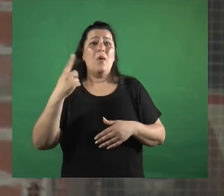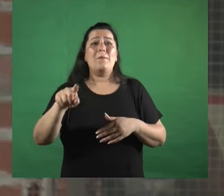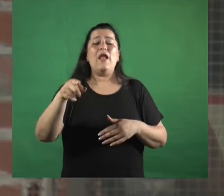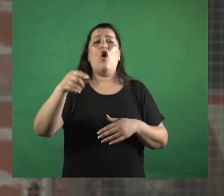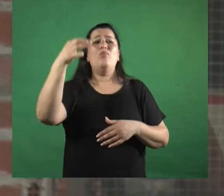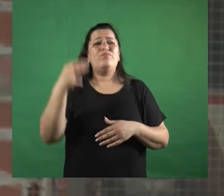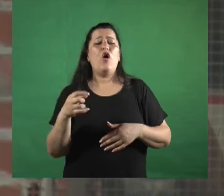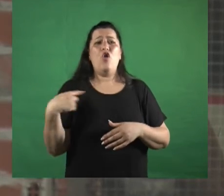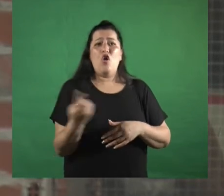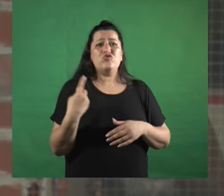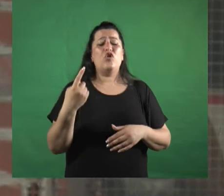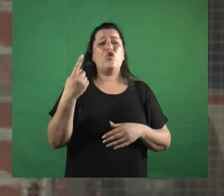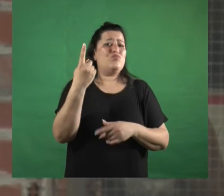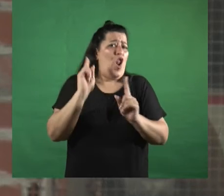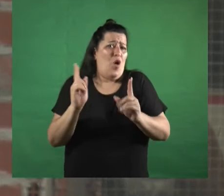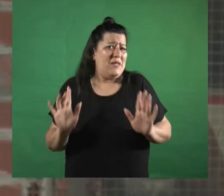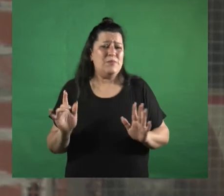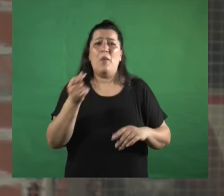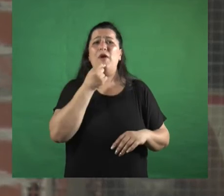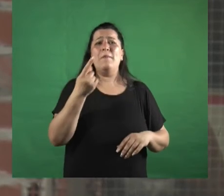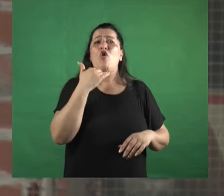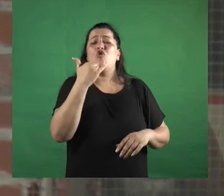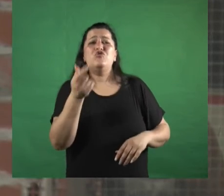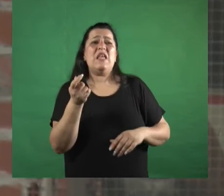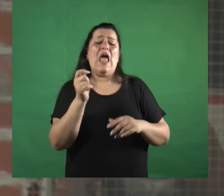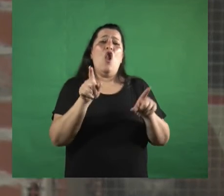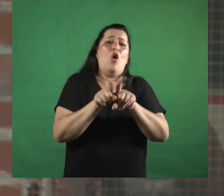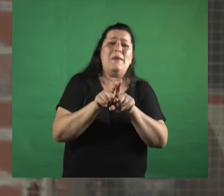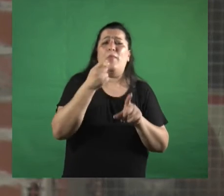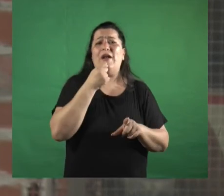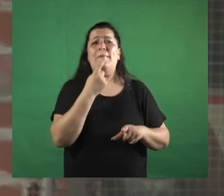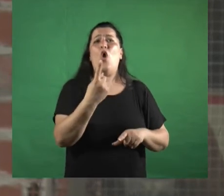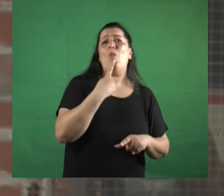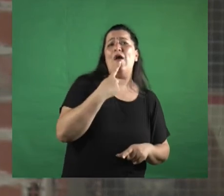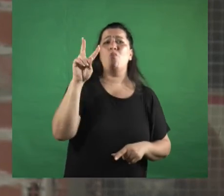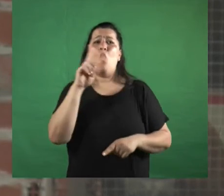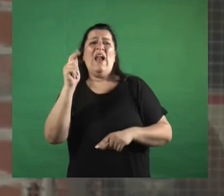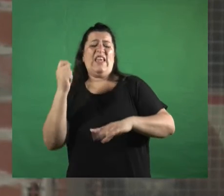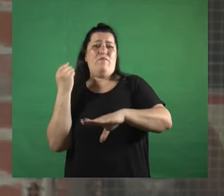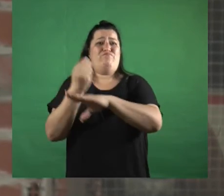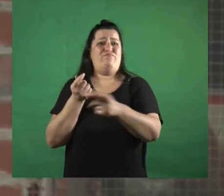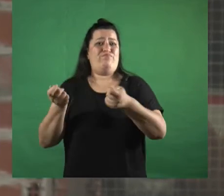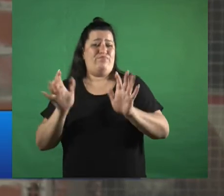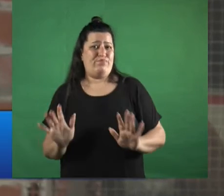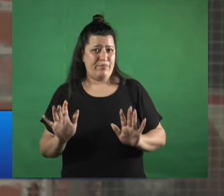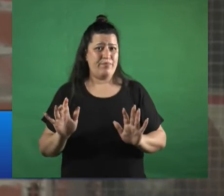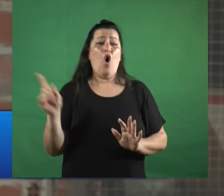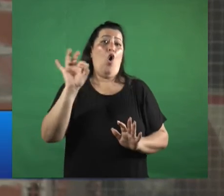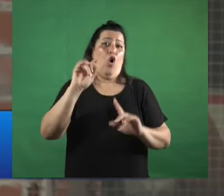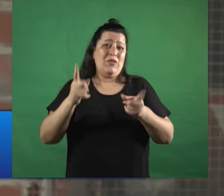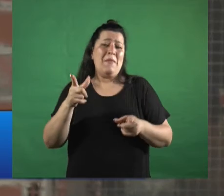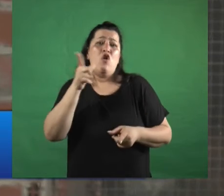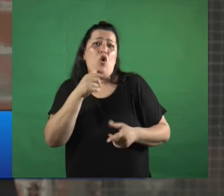entonces vos dirás bueno no es lo mismo no sé si todos dirían que es lo mismo que fuese un varón el ministro de las mujeres habría incomodidad con esa idea claramente